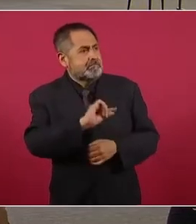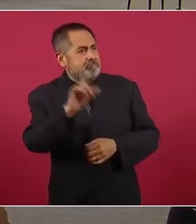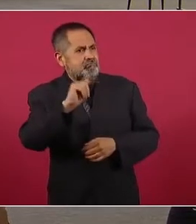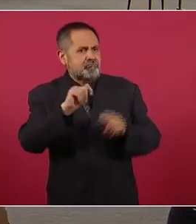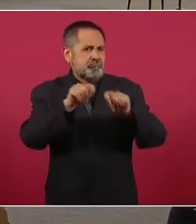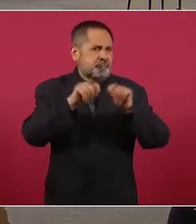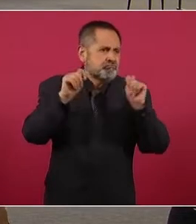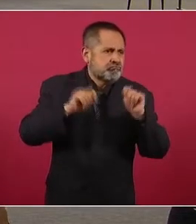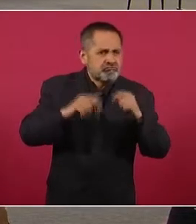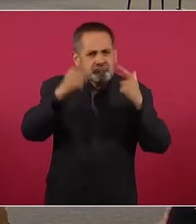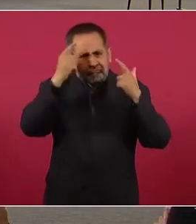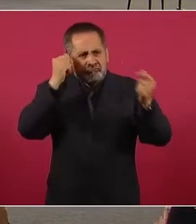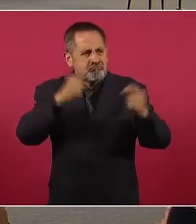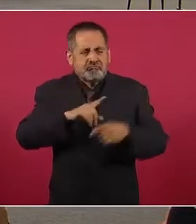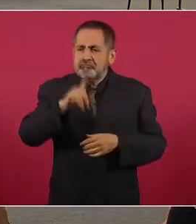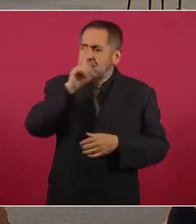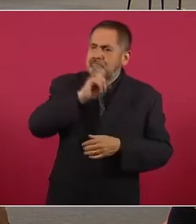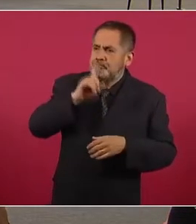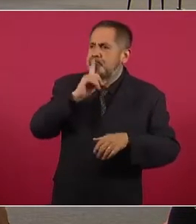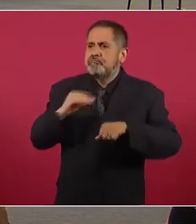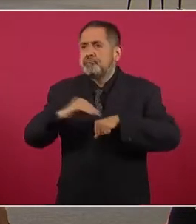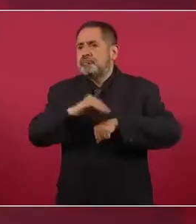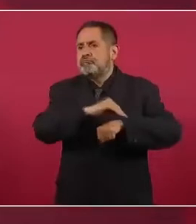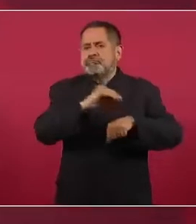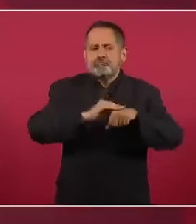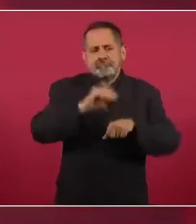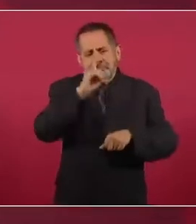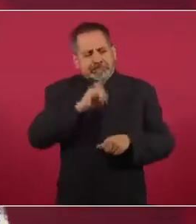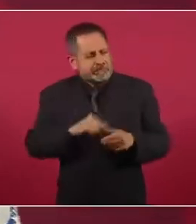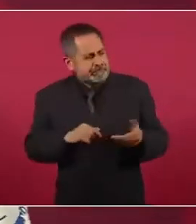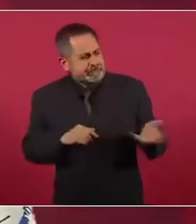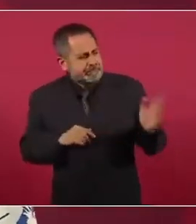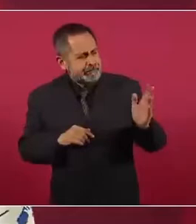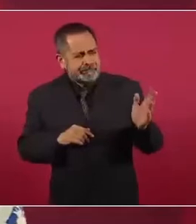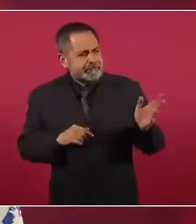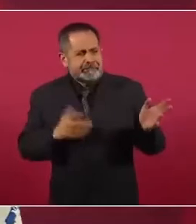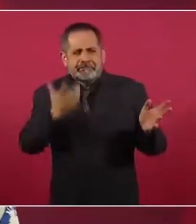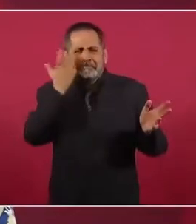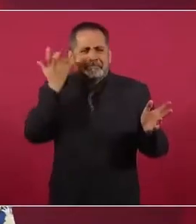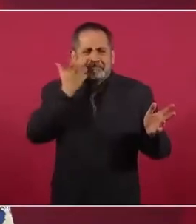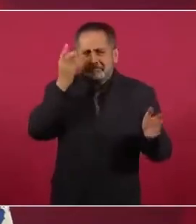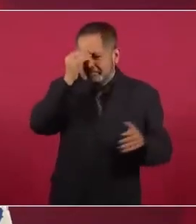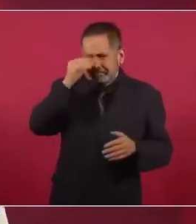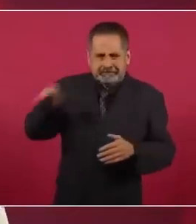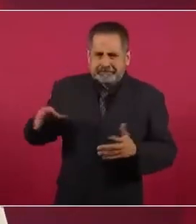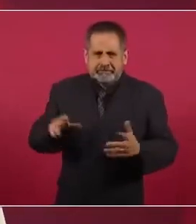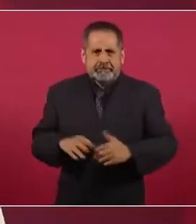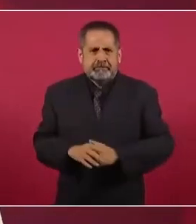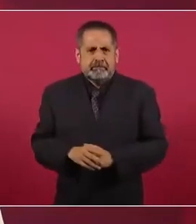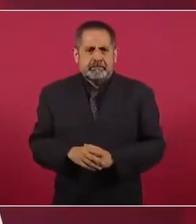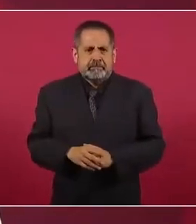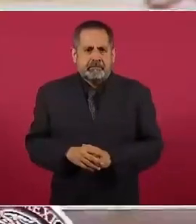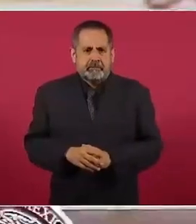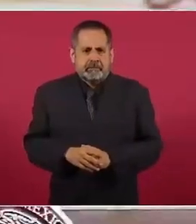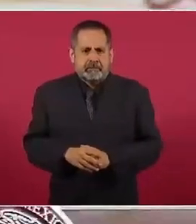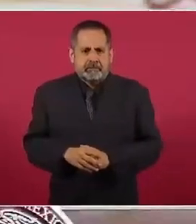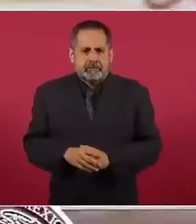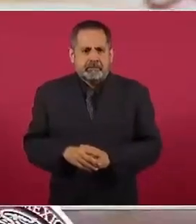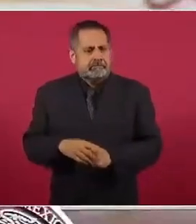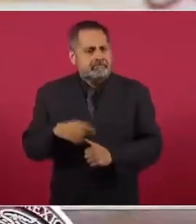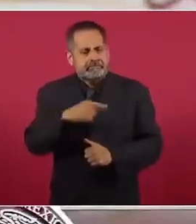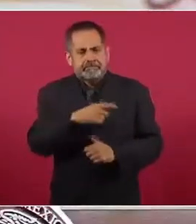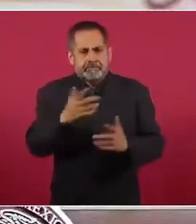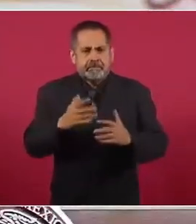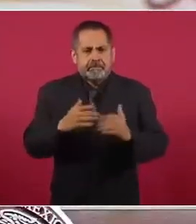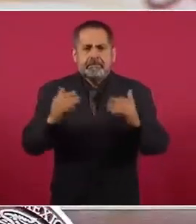tipo de mentiras burdas, la mayoría de las veces de mala fe. Bueno, hasta aquí está, pero